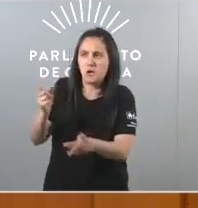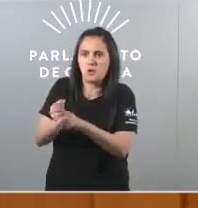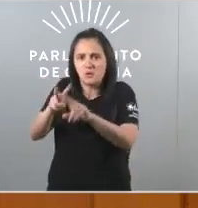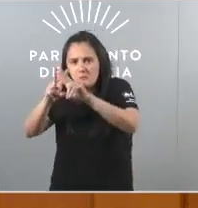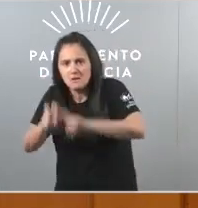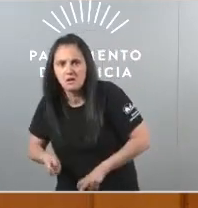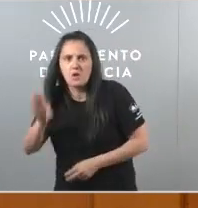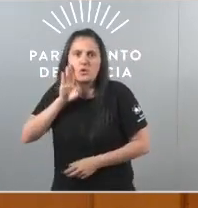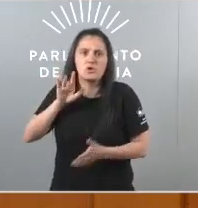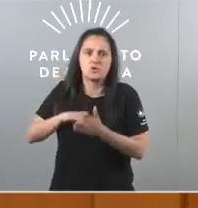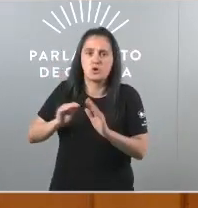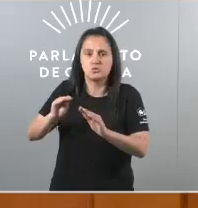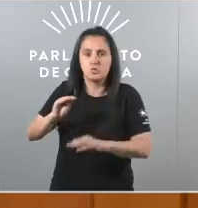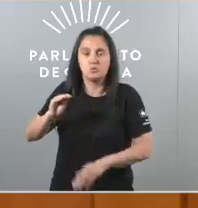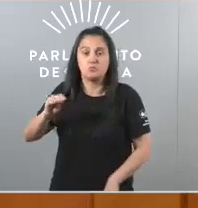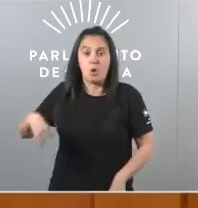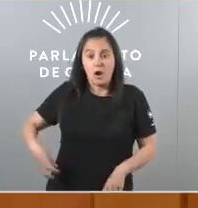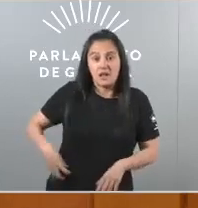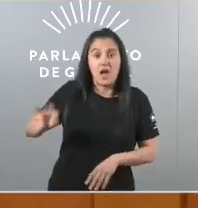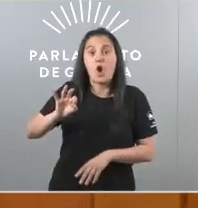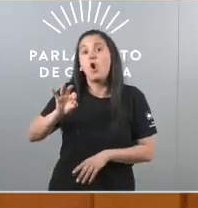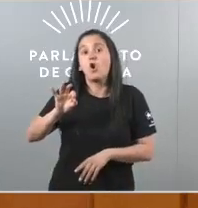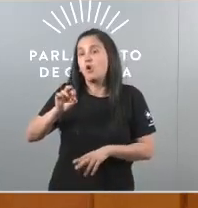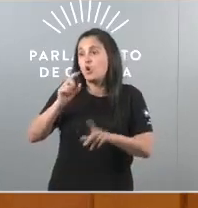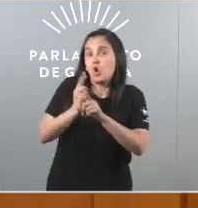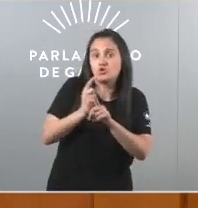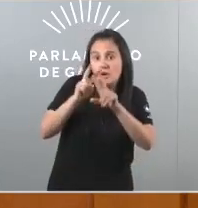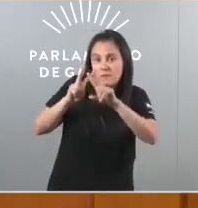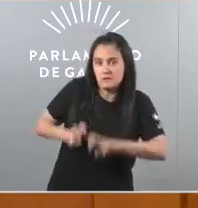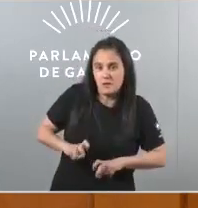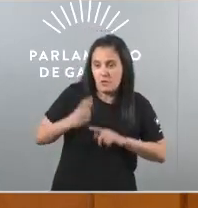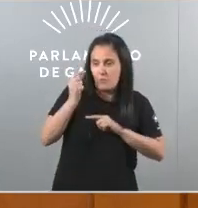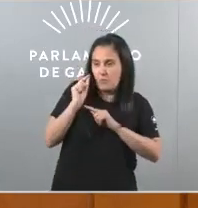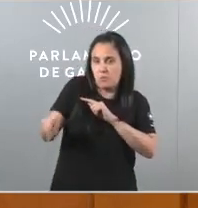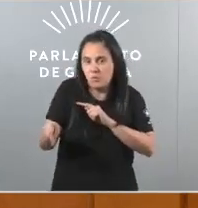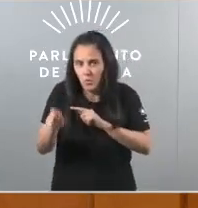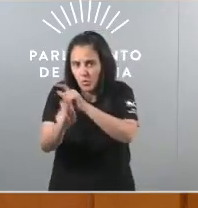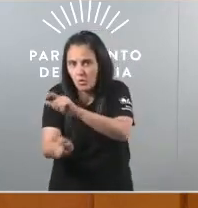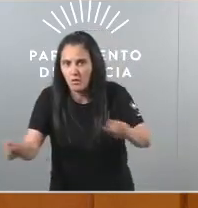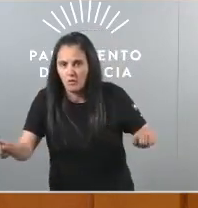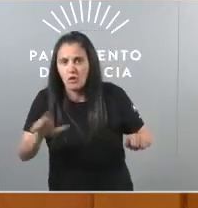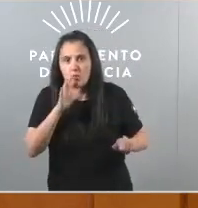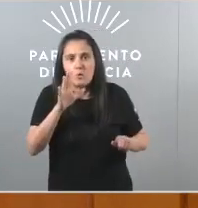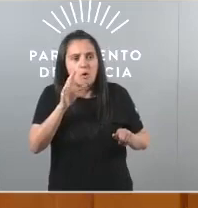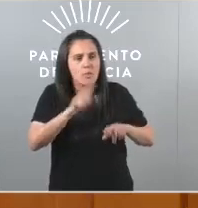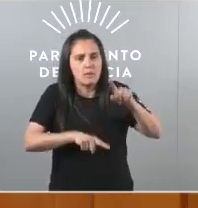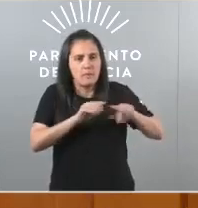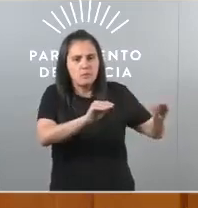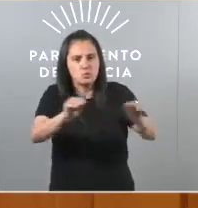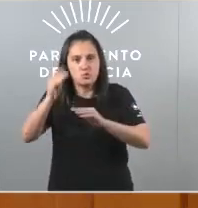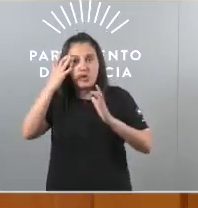a corrupción da monarquía ou en contra de que se investigue a espionaxe de cidadans por a súa ideoloxía